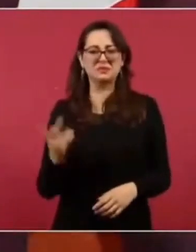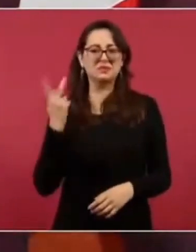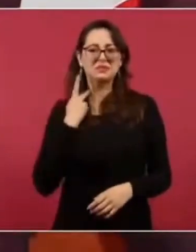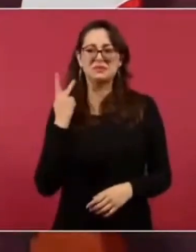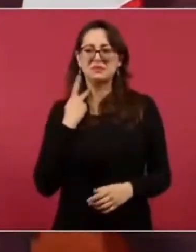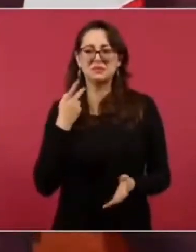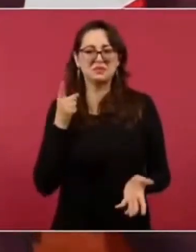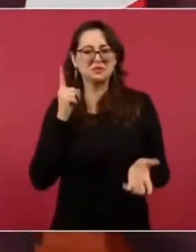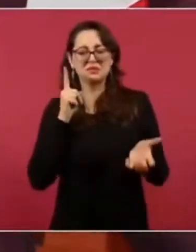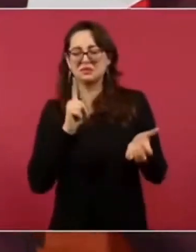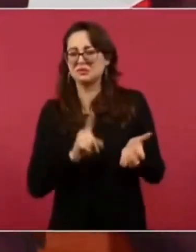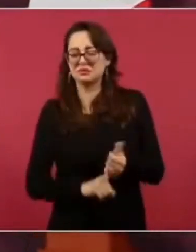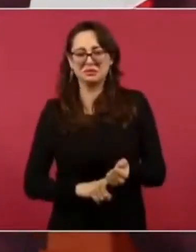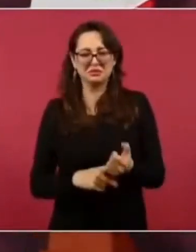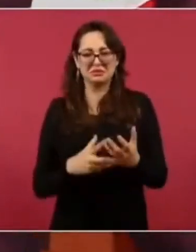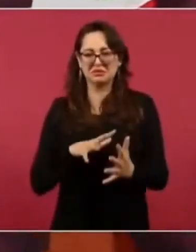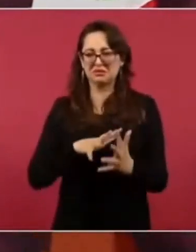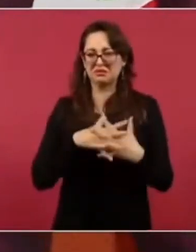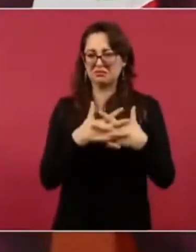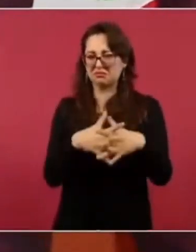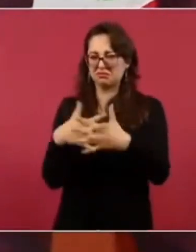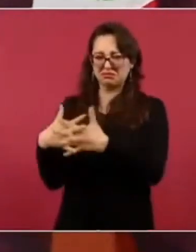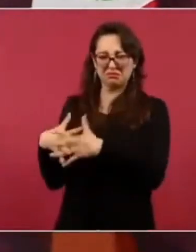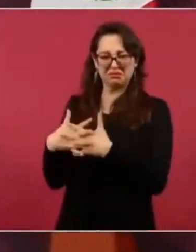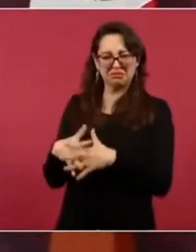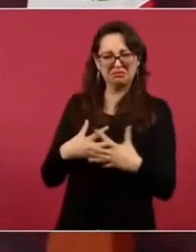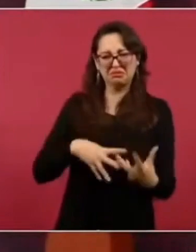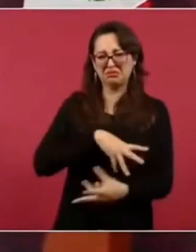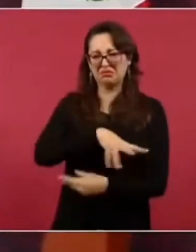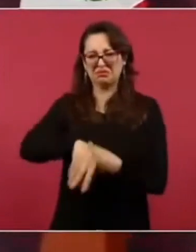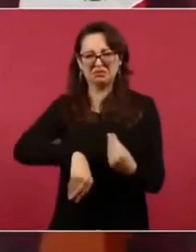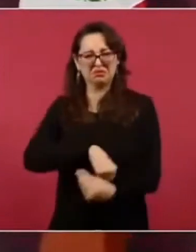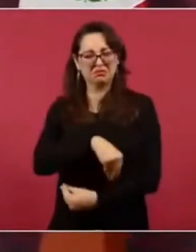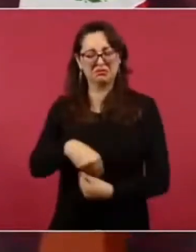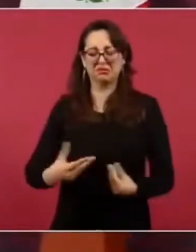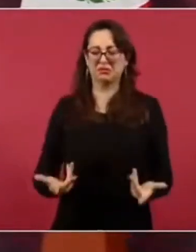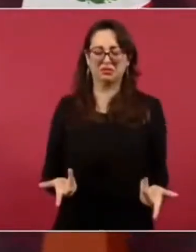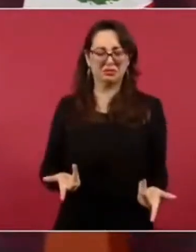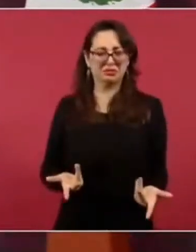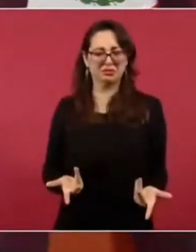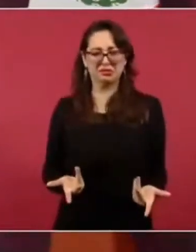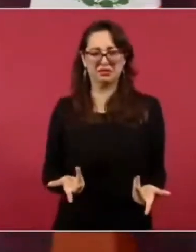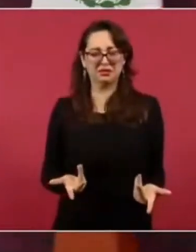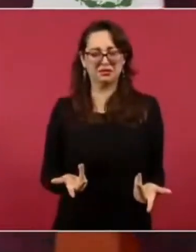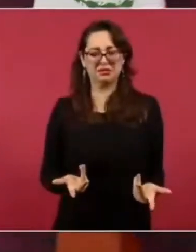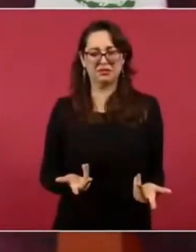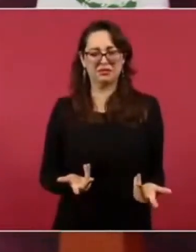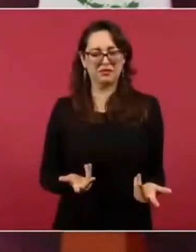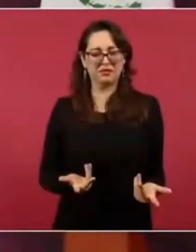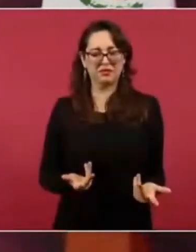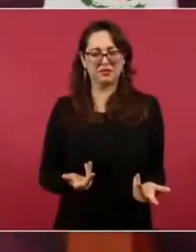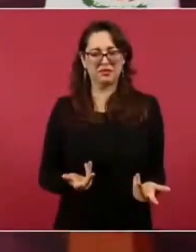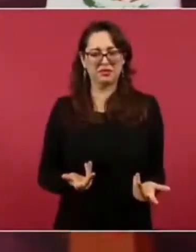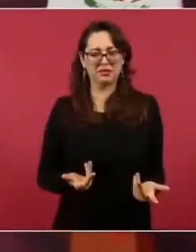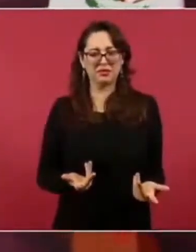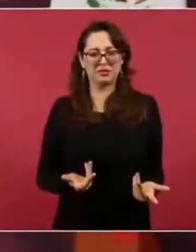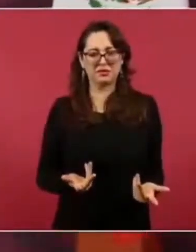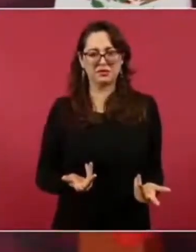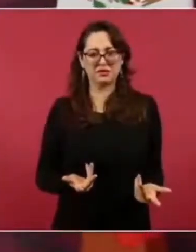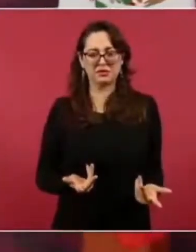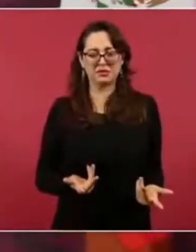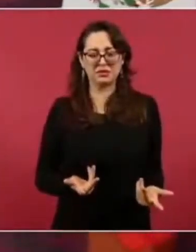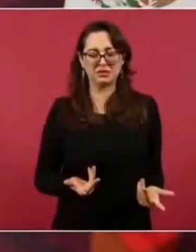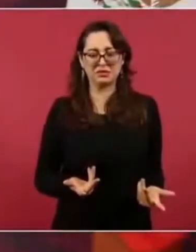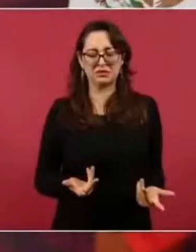que no cada partido